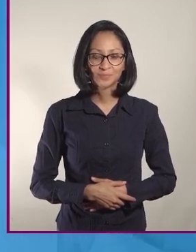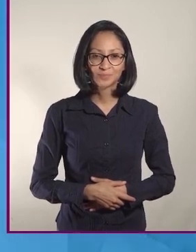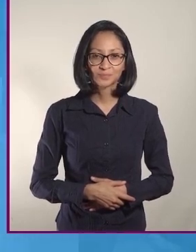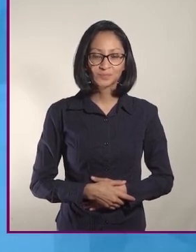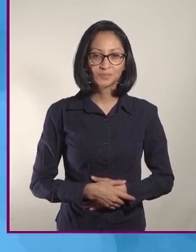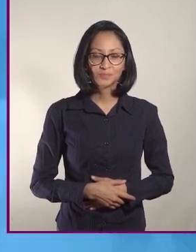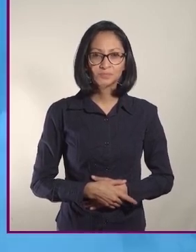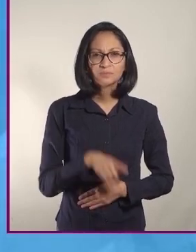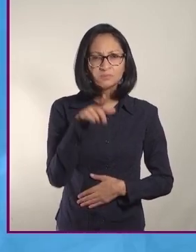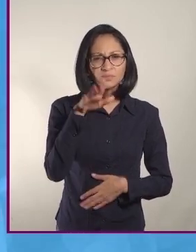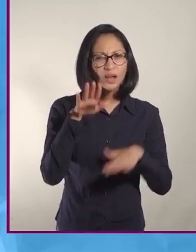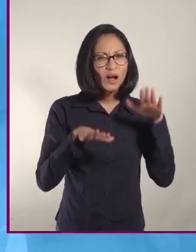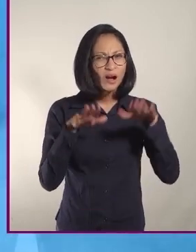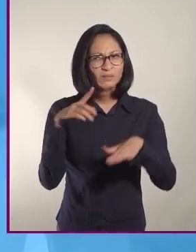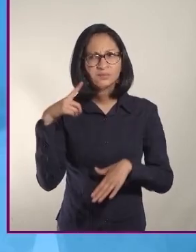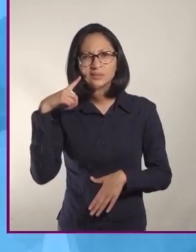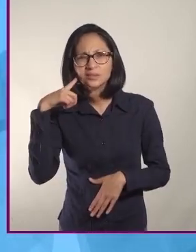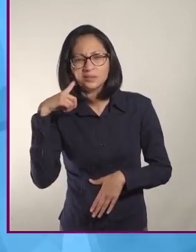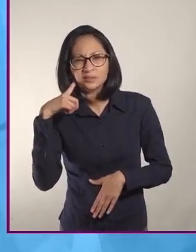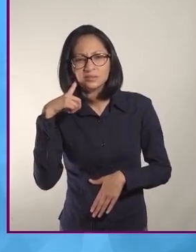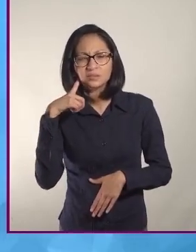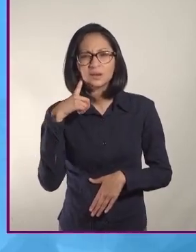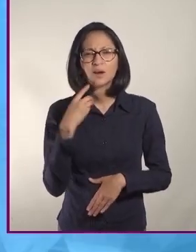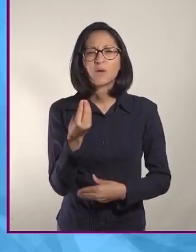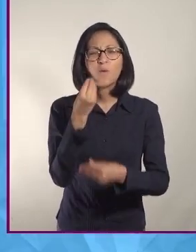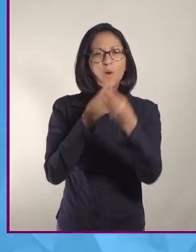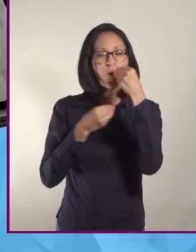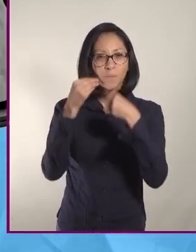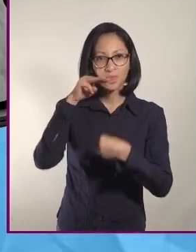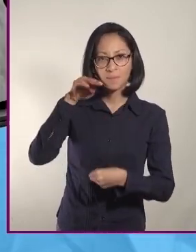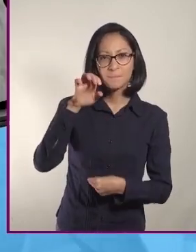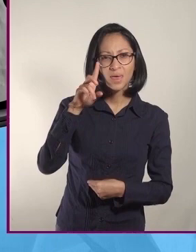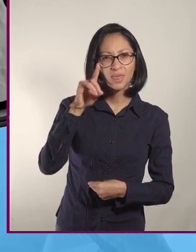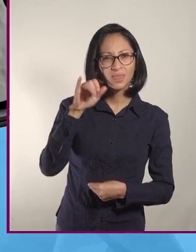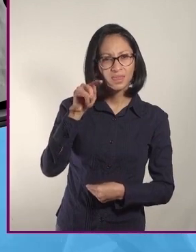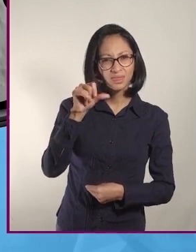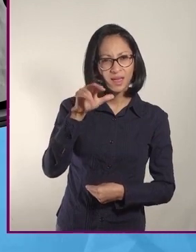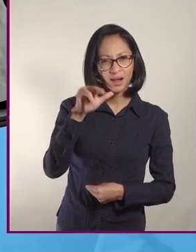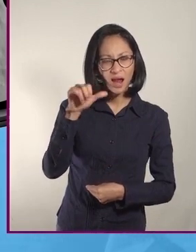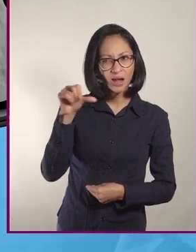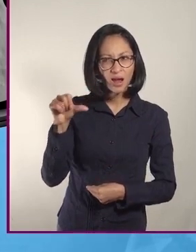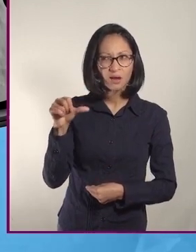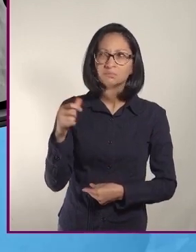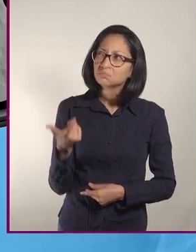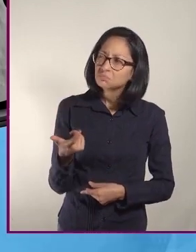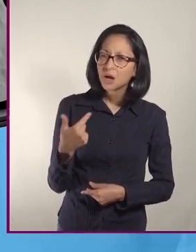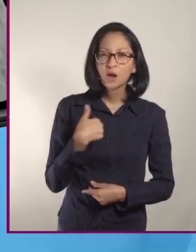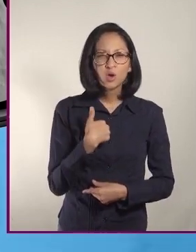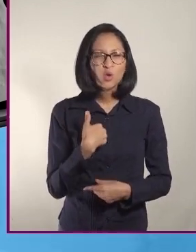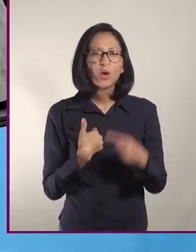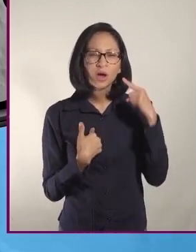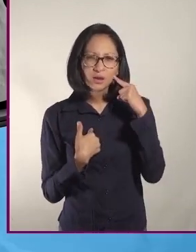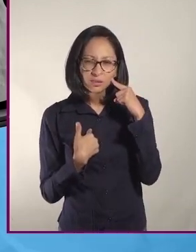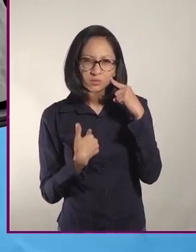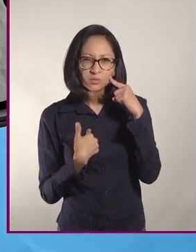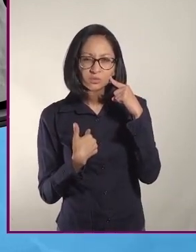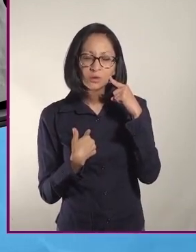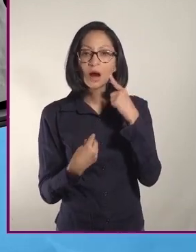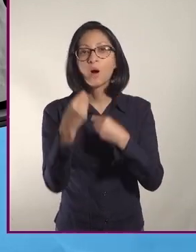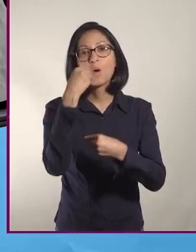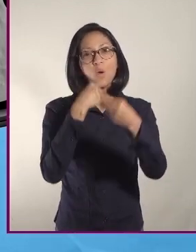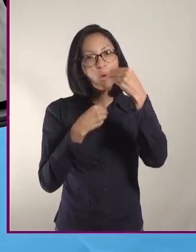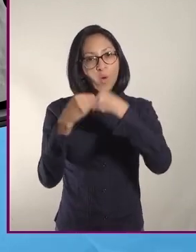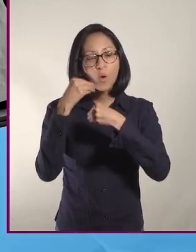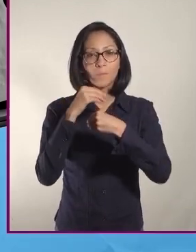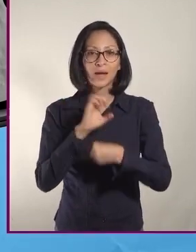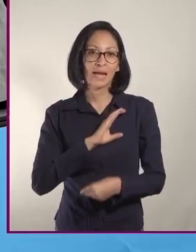¿Alguna vez has escuchado sobre la dieta mediterránea? He escuchado que principalmente se consume